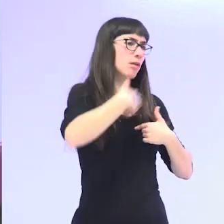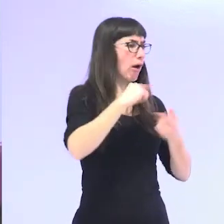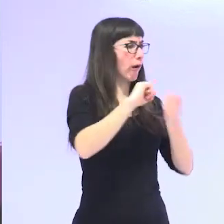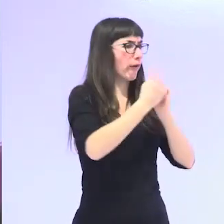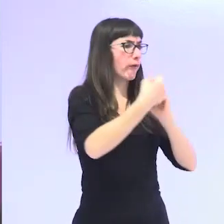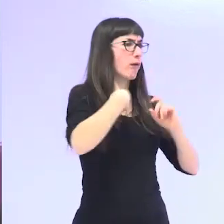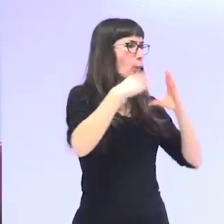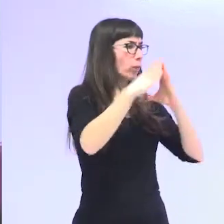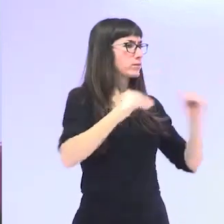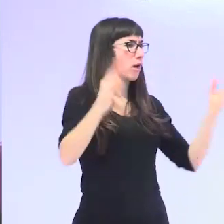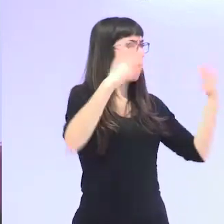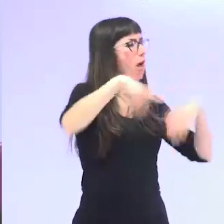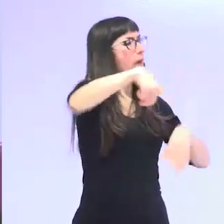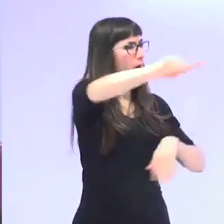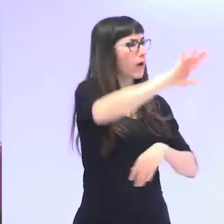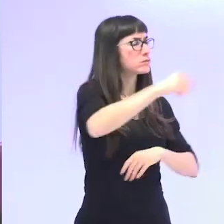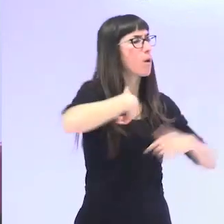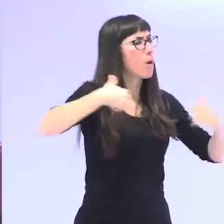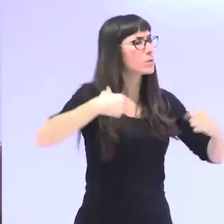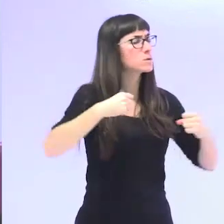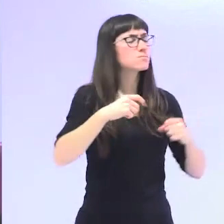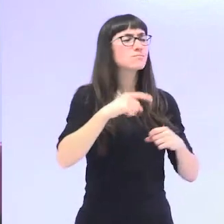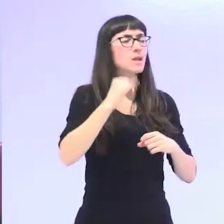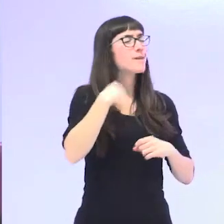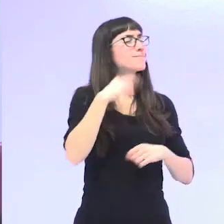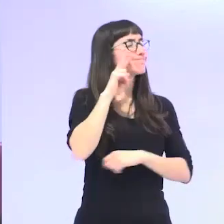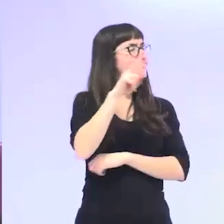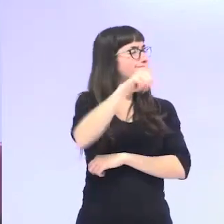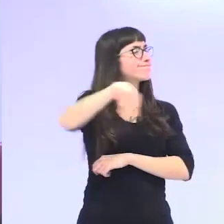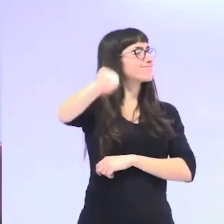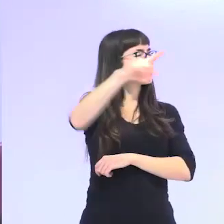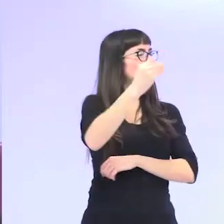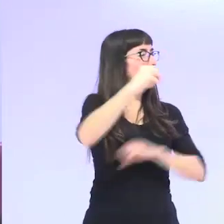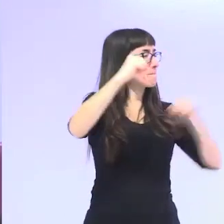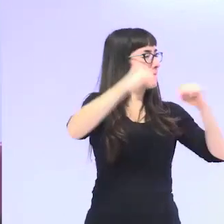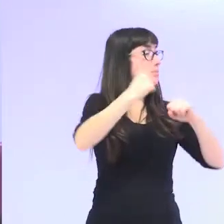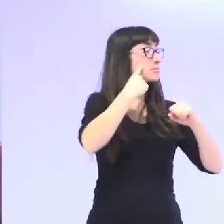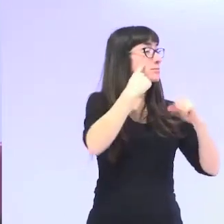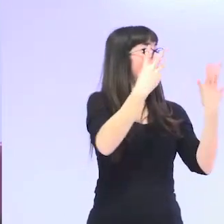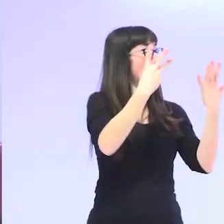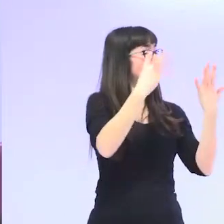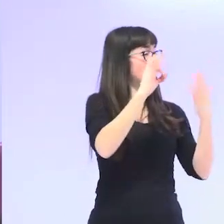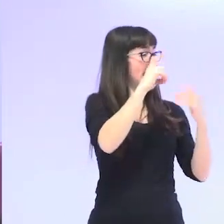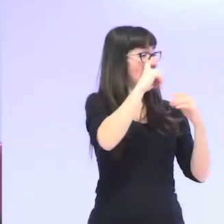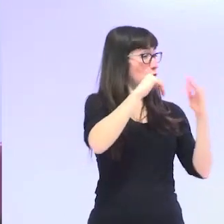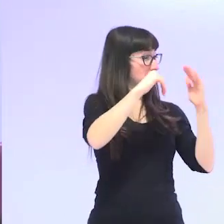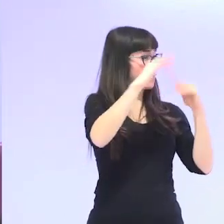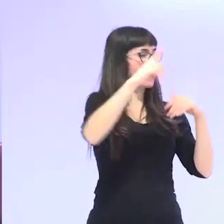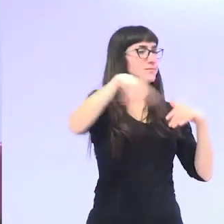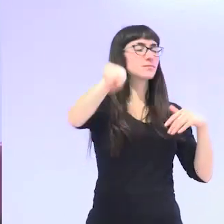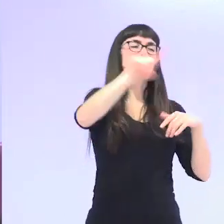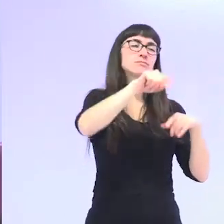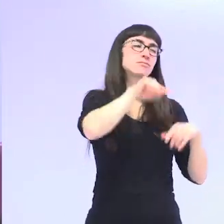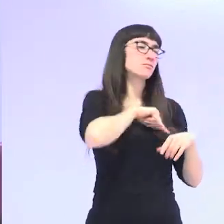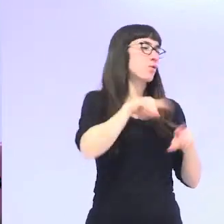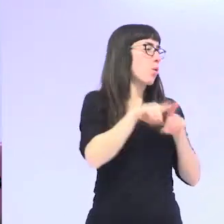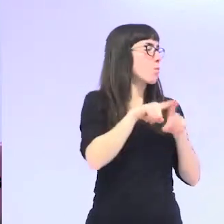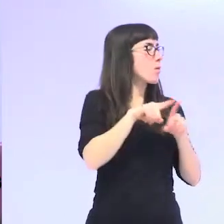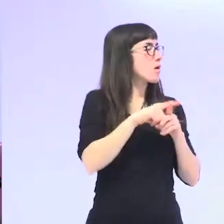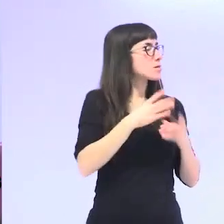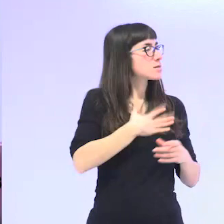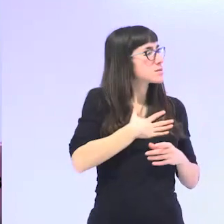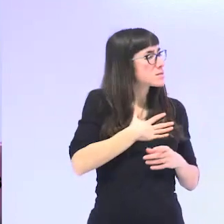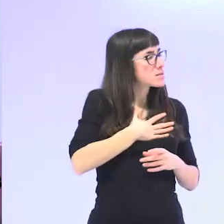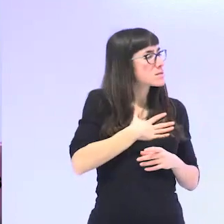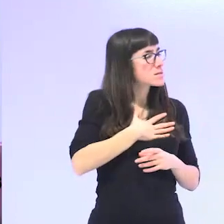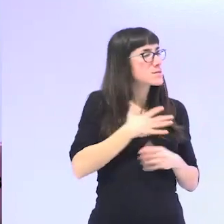estudios y eso las mujeres mayores las que sobre todo tienen más de 80 años para muchas ha sido un hándicap muy grande por